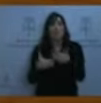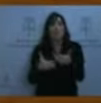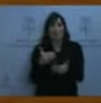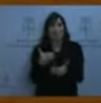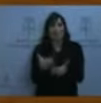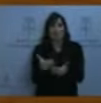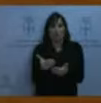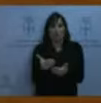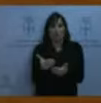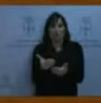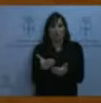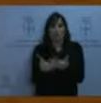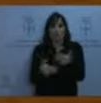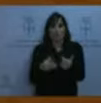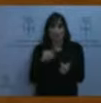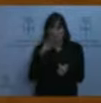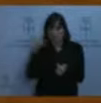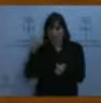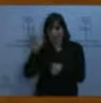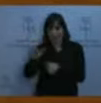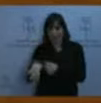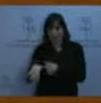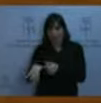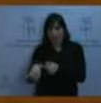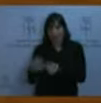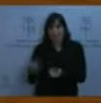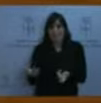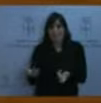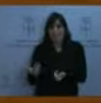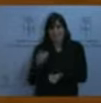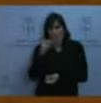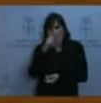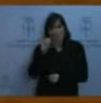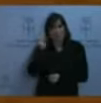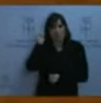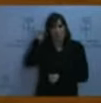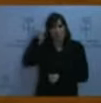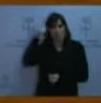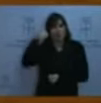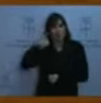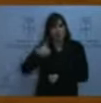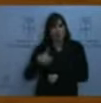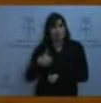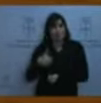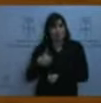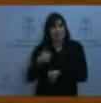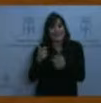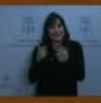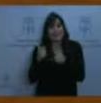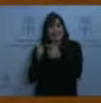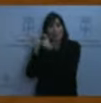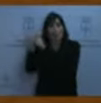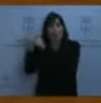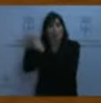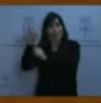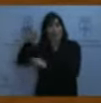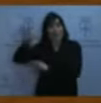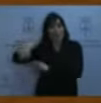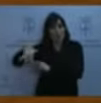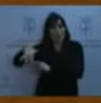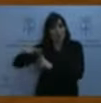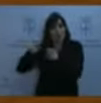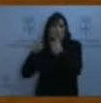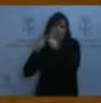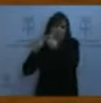Que durante muchos años un sector de Cataluña, un sector importante de Cataluña que tiene que ver en muchos